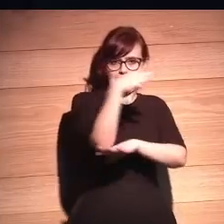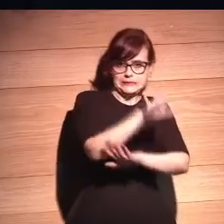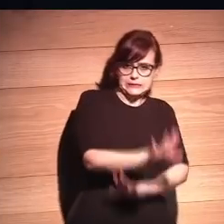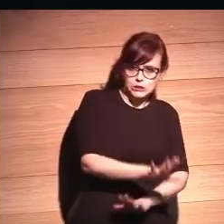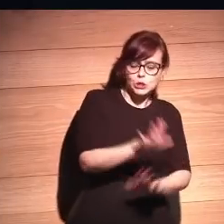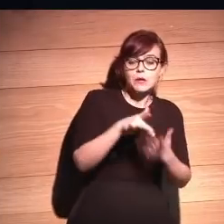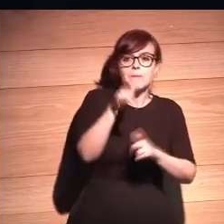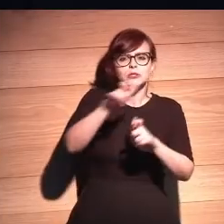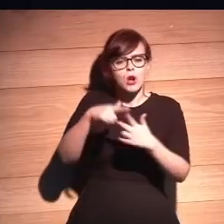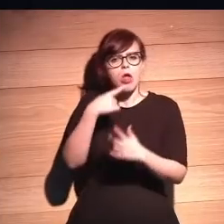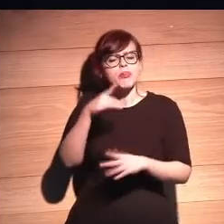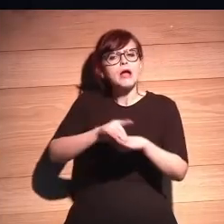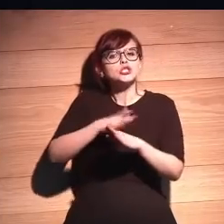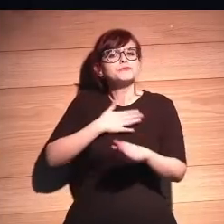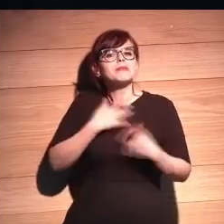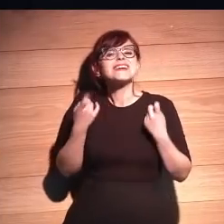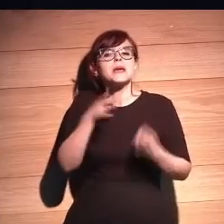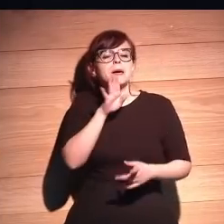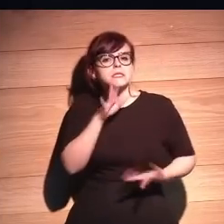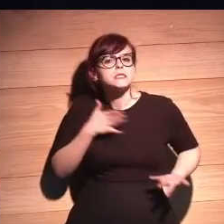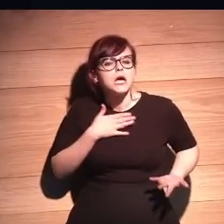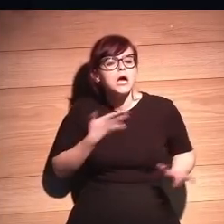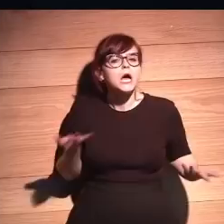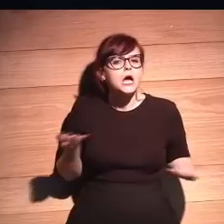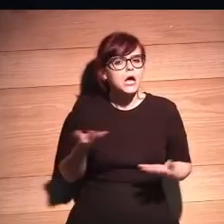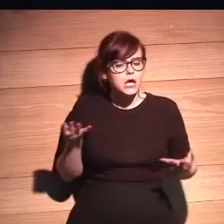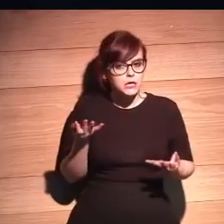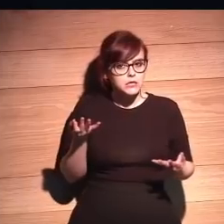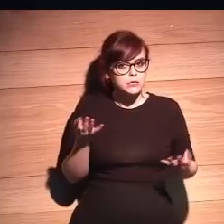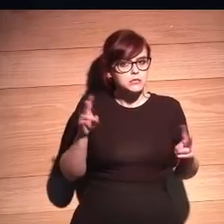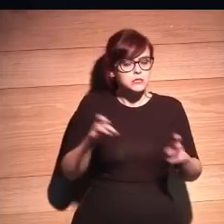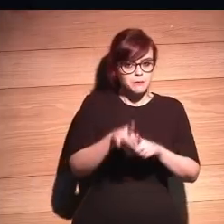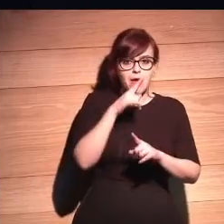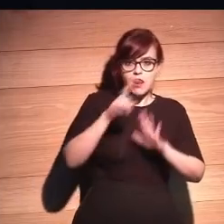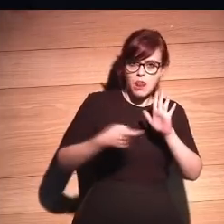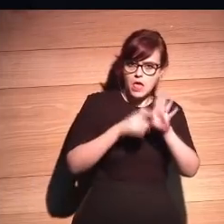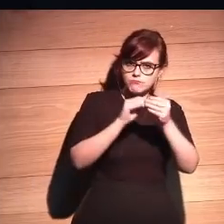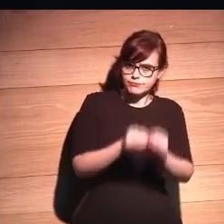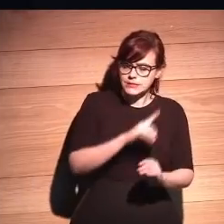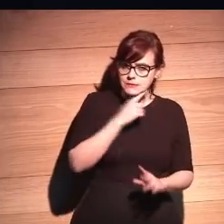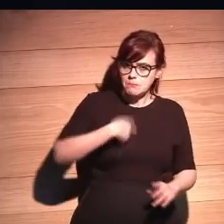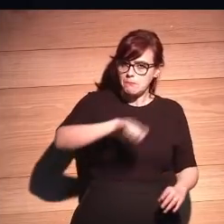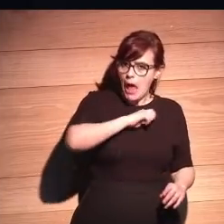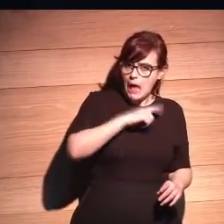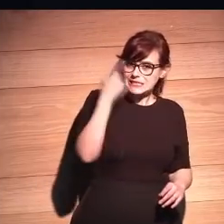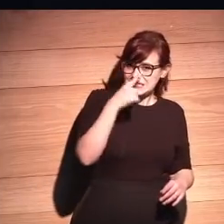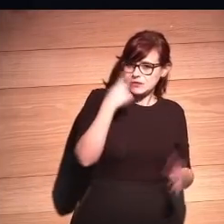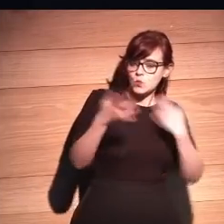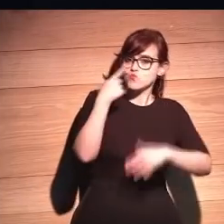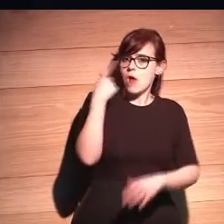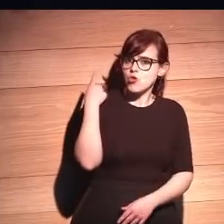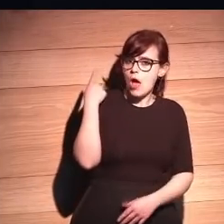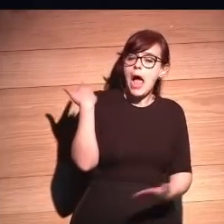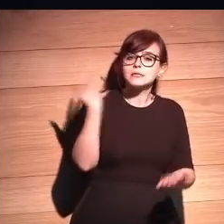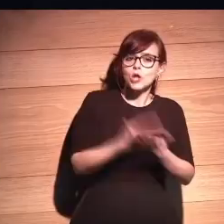quiere saber qué pasa con sus datos. De hecho, hay directrices, por ejemplo, esto sí que está legislado en España, ¿no? Tú has visto que desde hace un